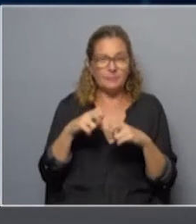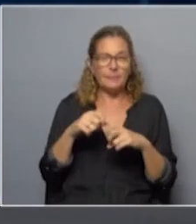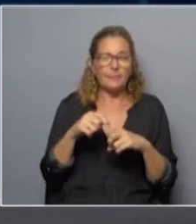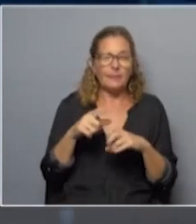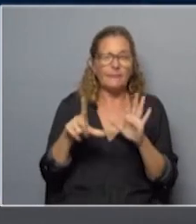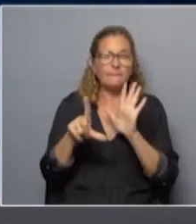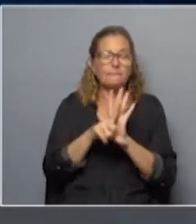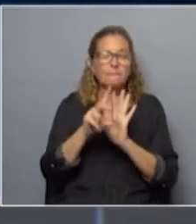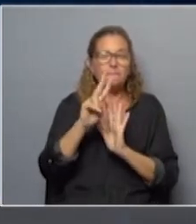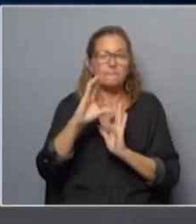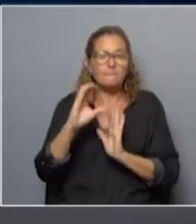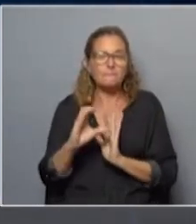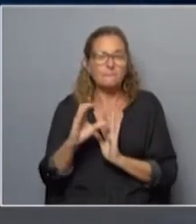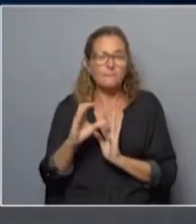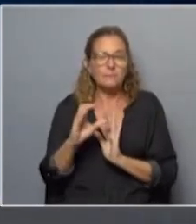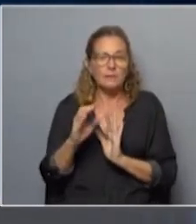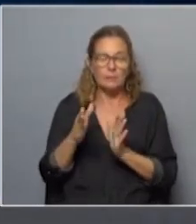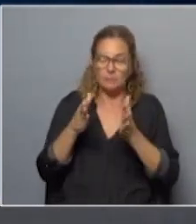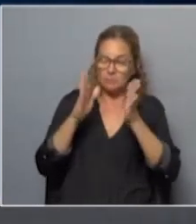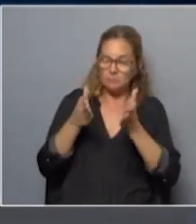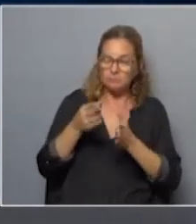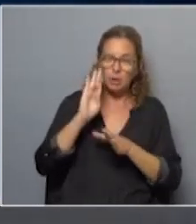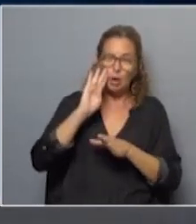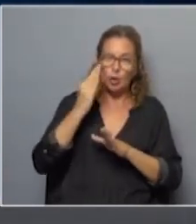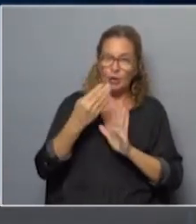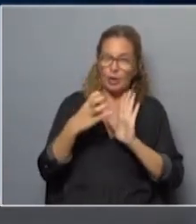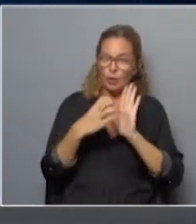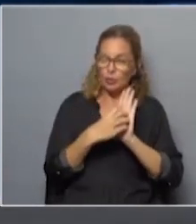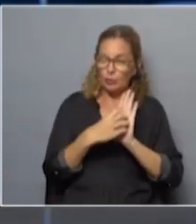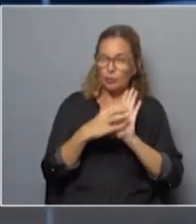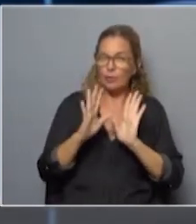La ley de urgente consideración es una figura reconocida en la Constitución,